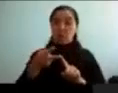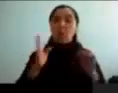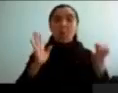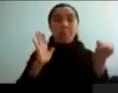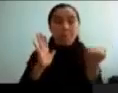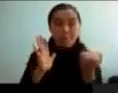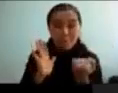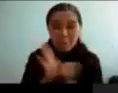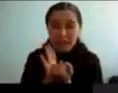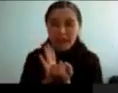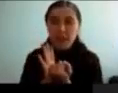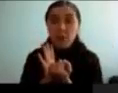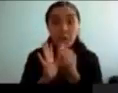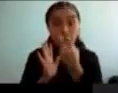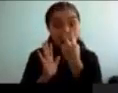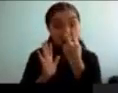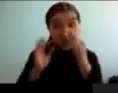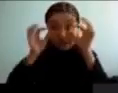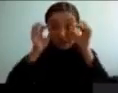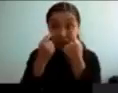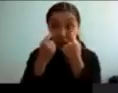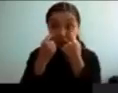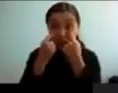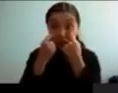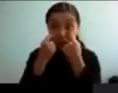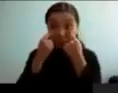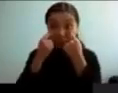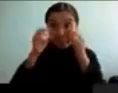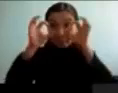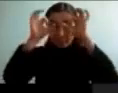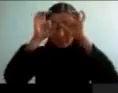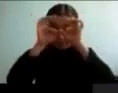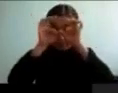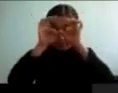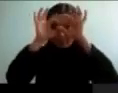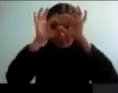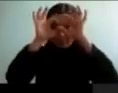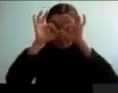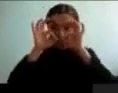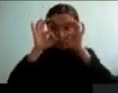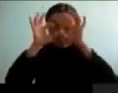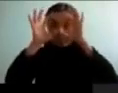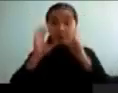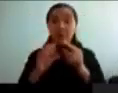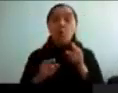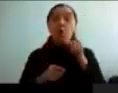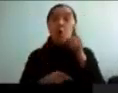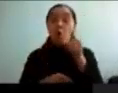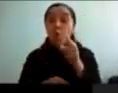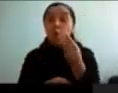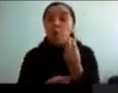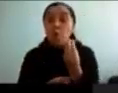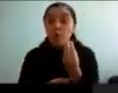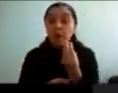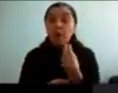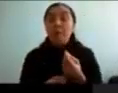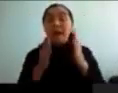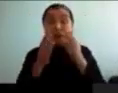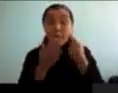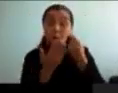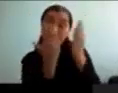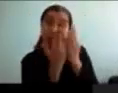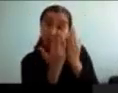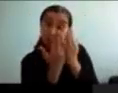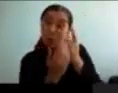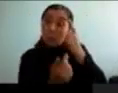modulado en el tratamiento en el déficit, tanto a nivel tónico o fásico, eso lo puedo discutir después, y que podría servir en el futuro como